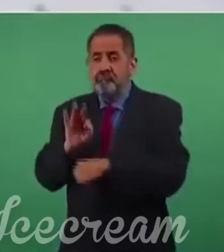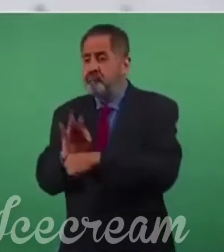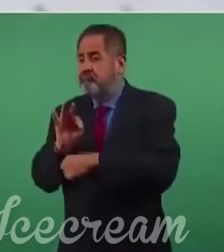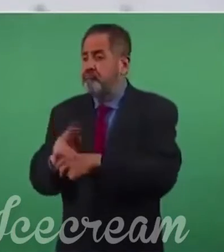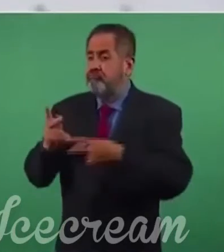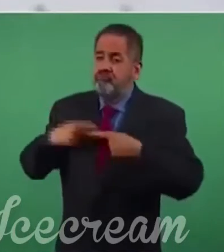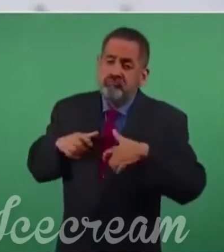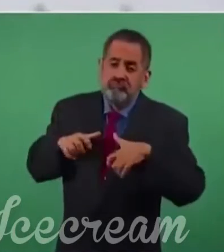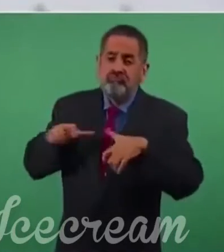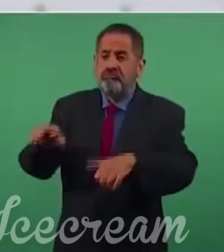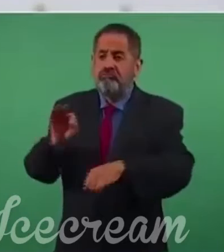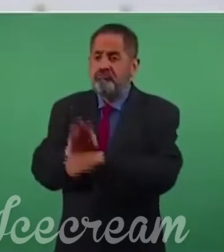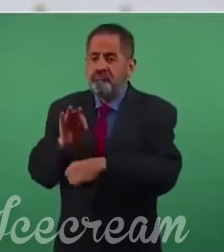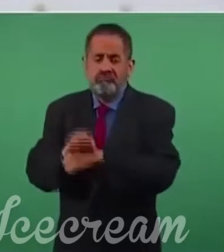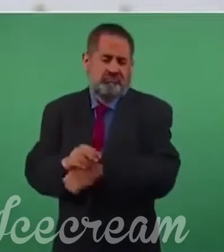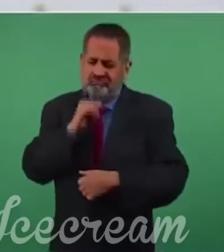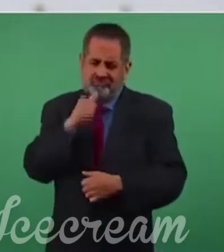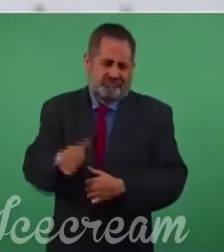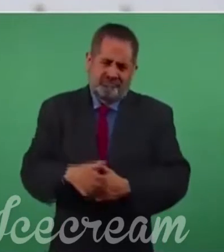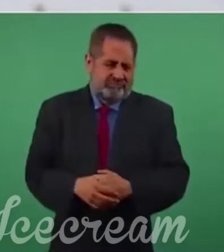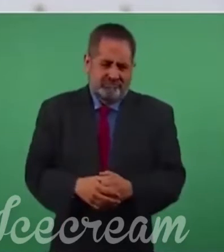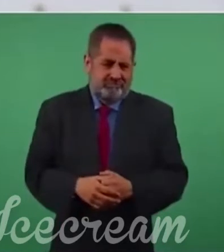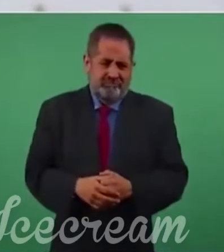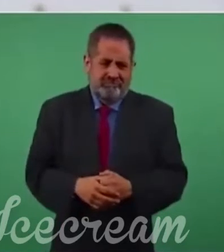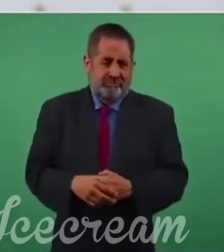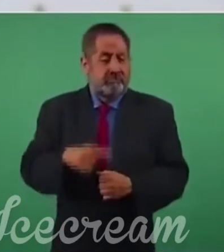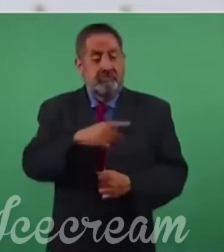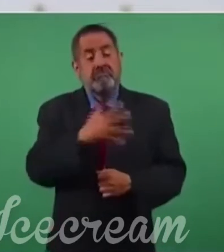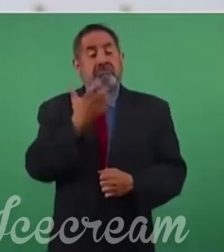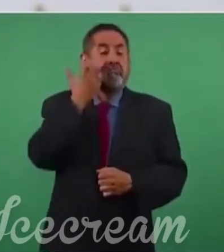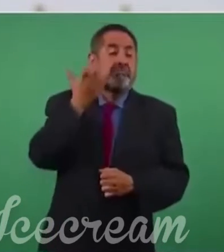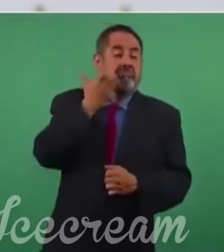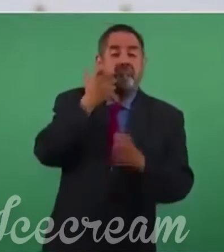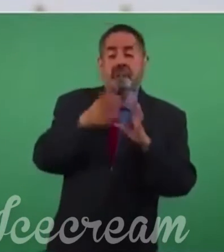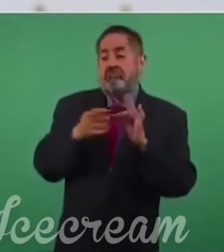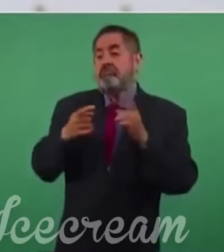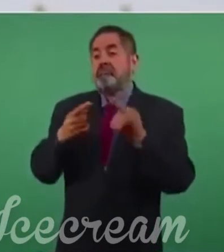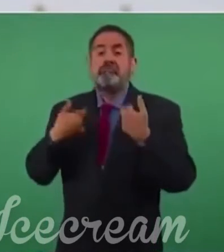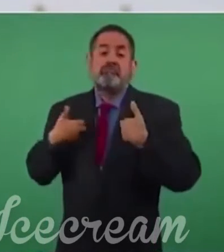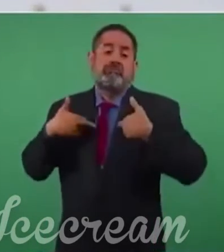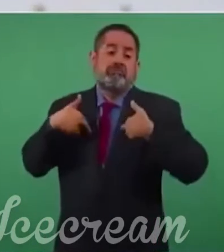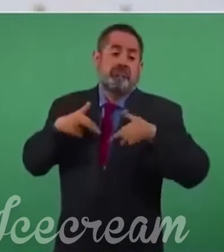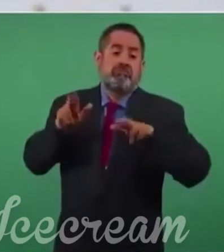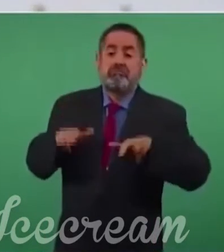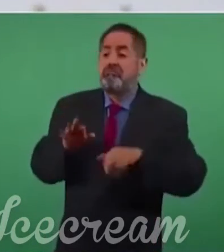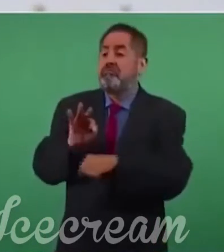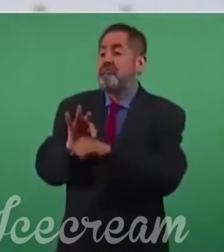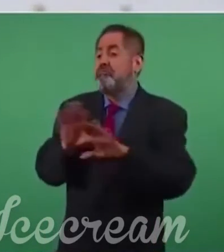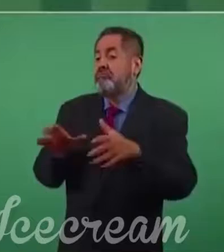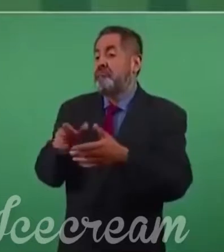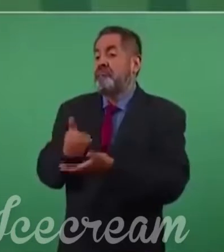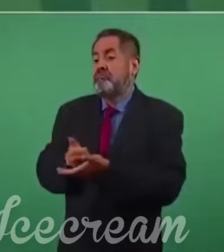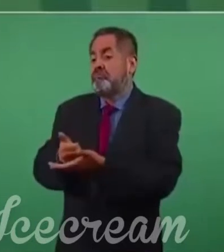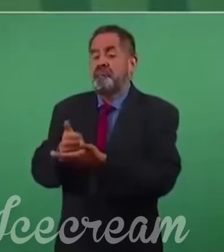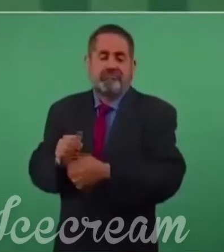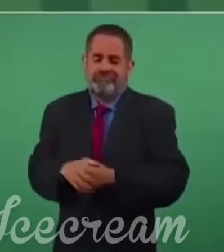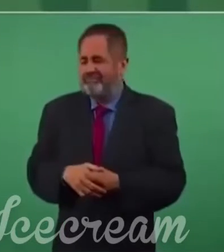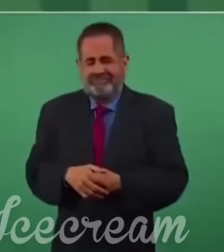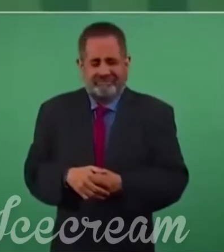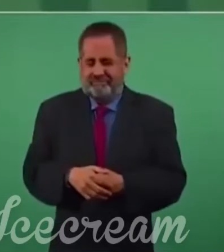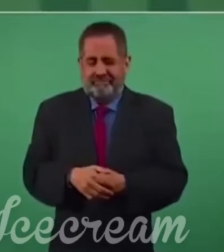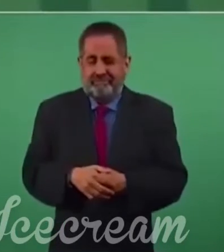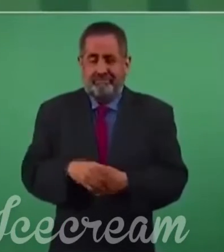aunque se hagan llamar representantes populares, son